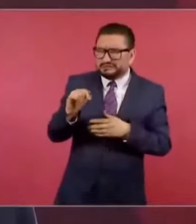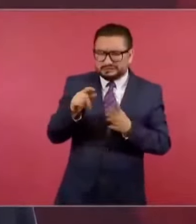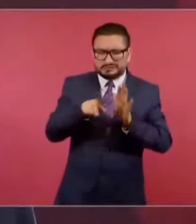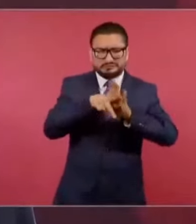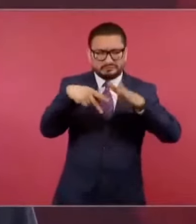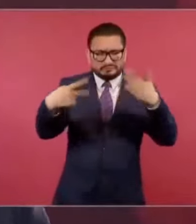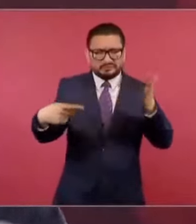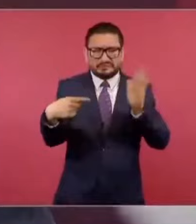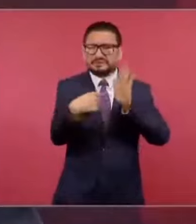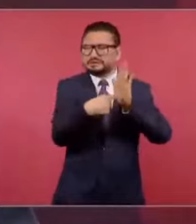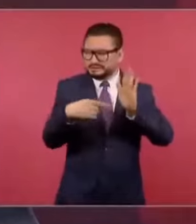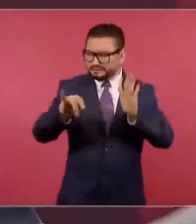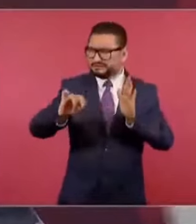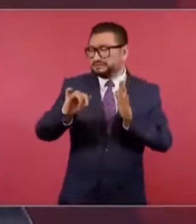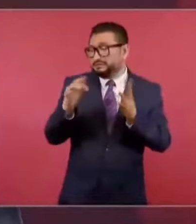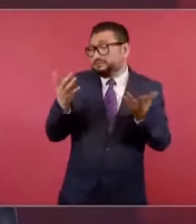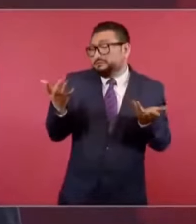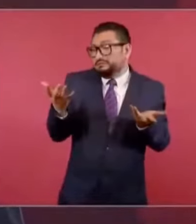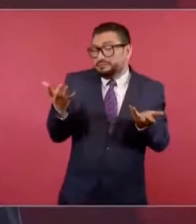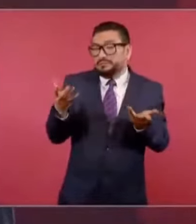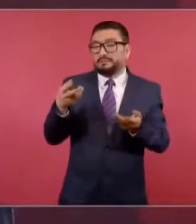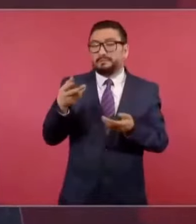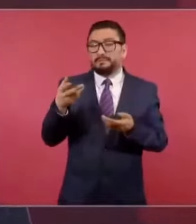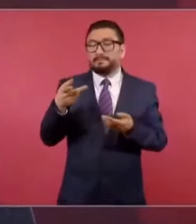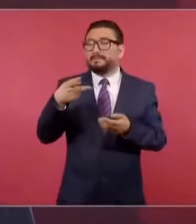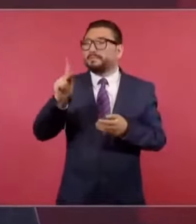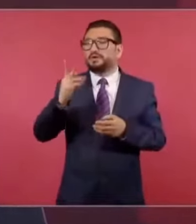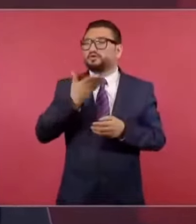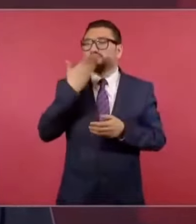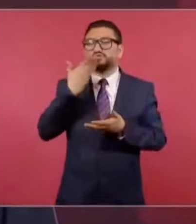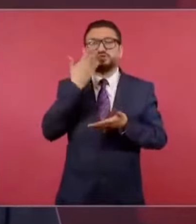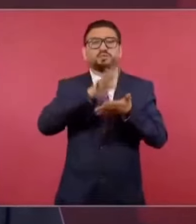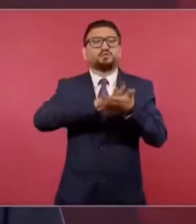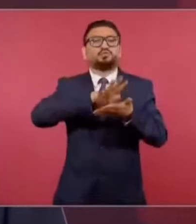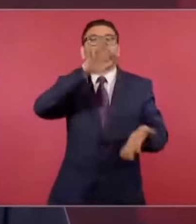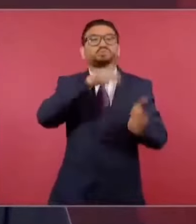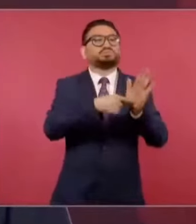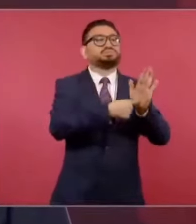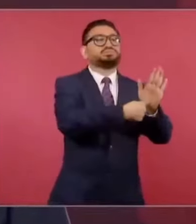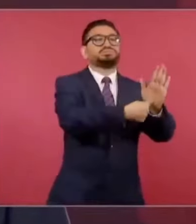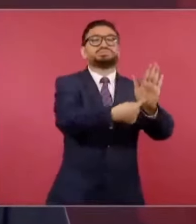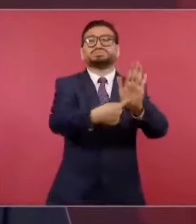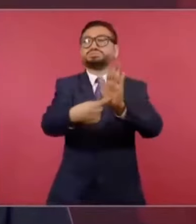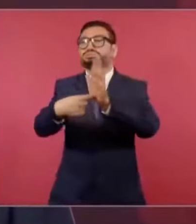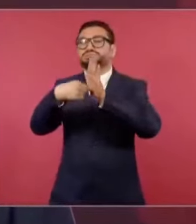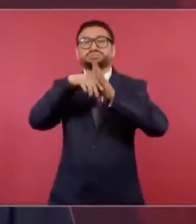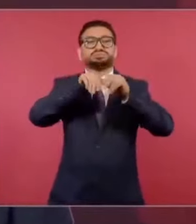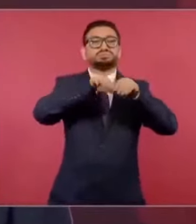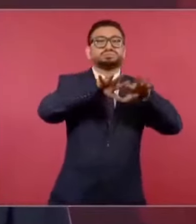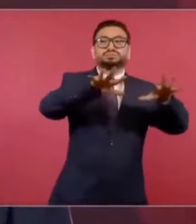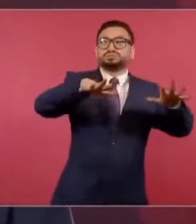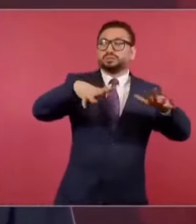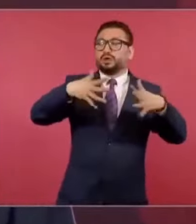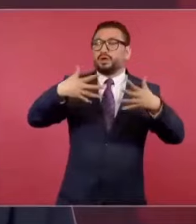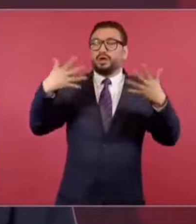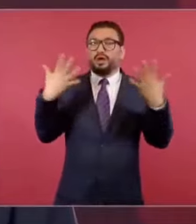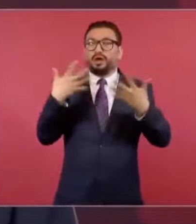es que predomina el sensacionalismo, el alarmismo,